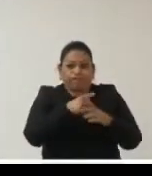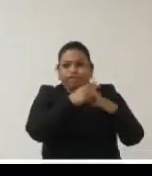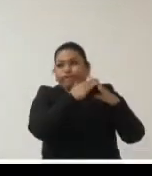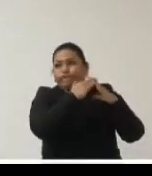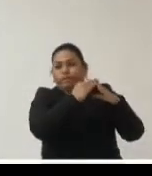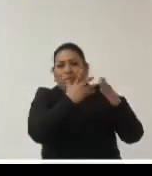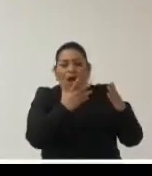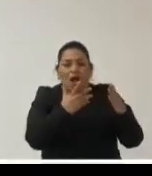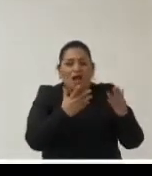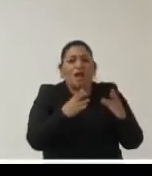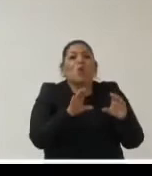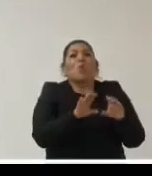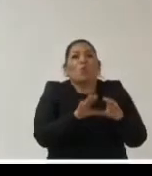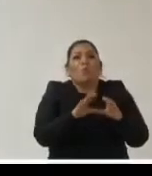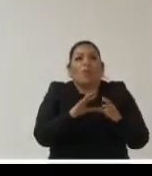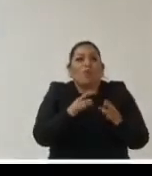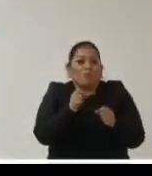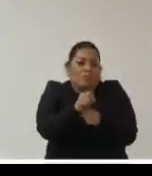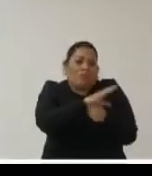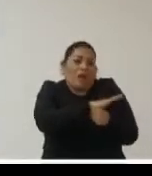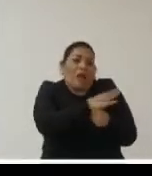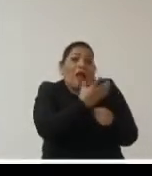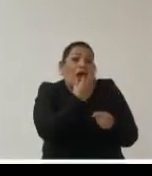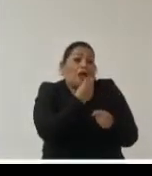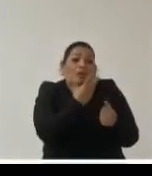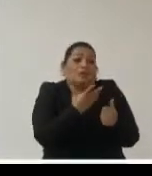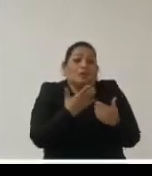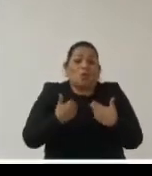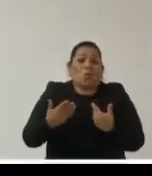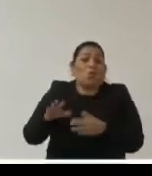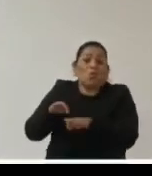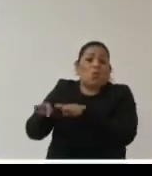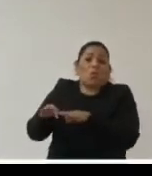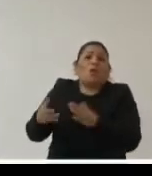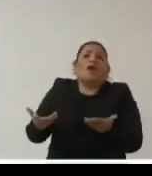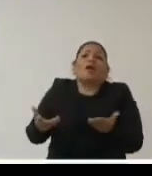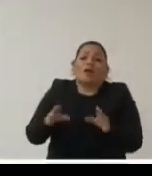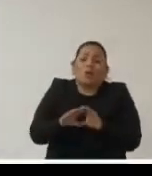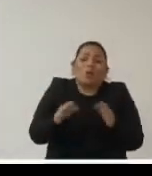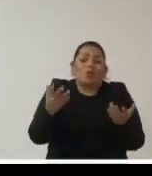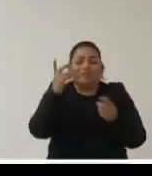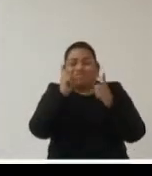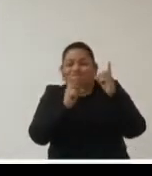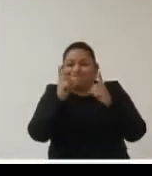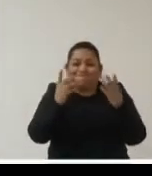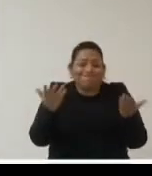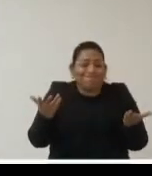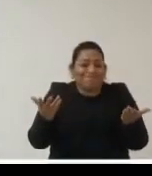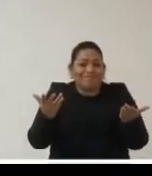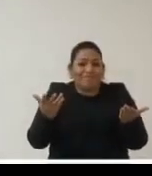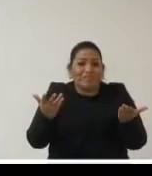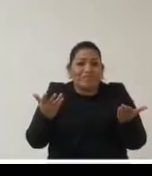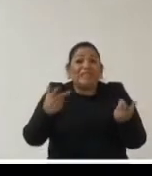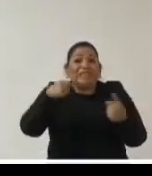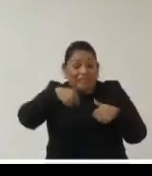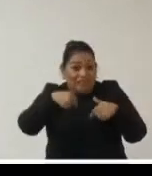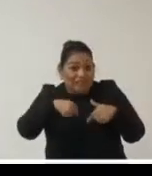que dicen bueno no me muero de COVID pero me muero de hambre entonces cómo vamos a manejar la prevalencia de la emergencia